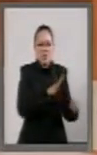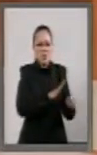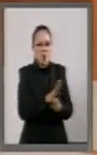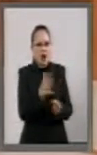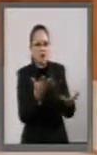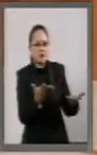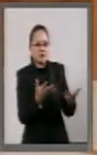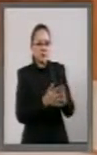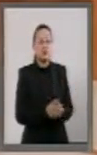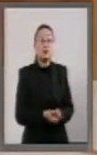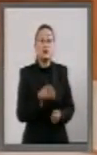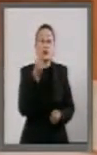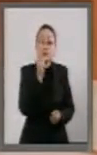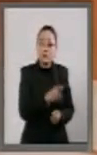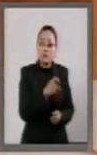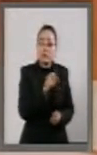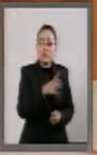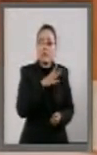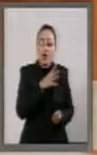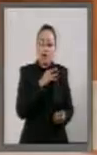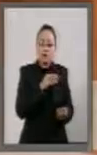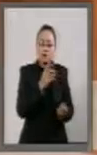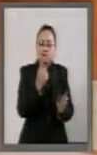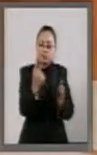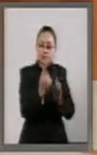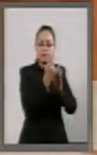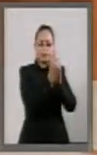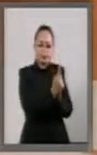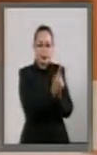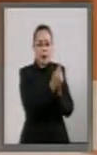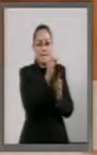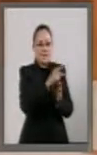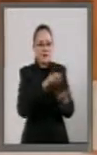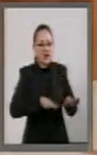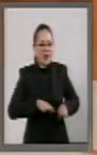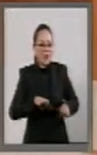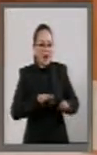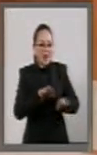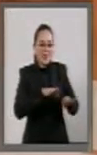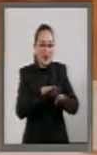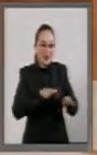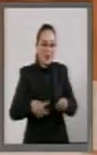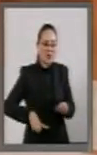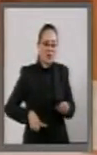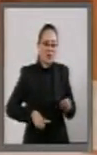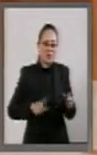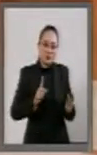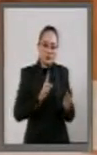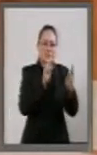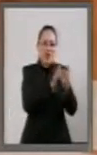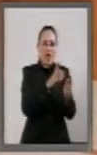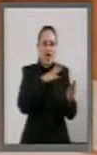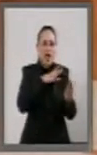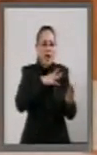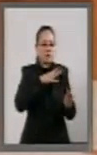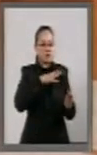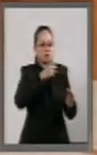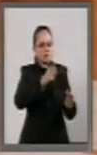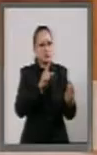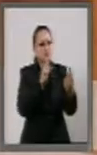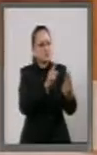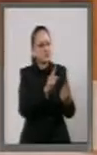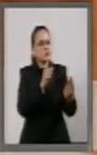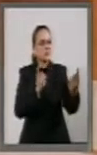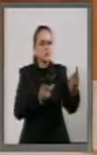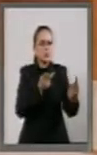en el cual citemos al servidor público, se le dé su garantía de audiencia, se